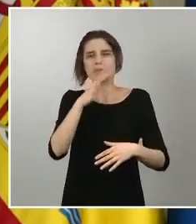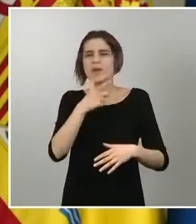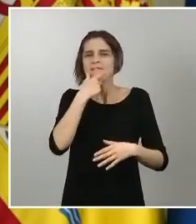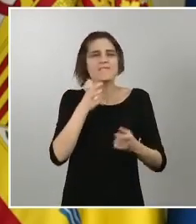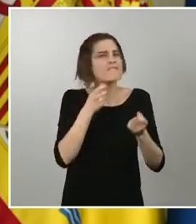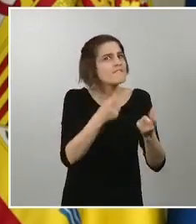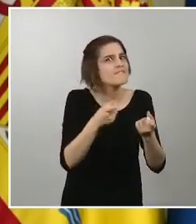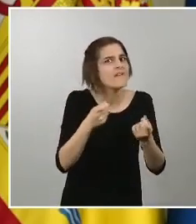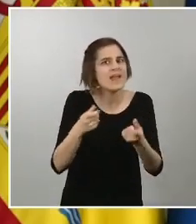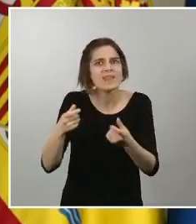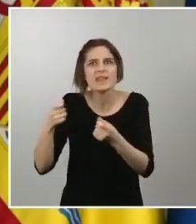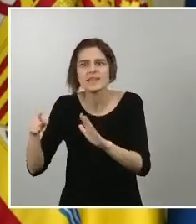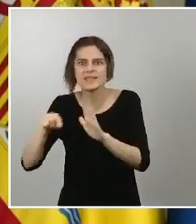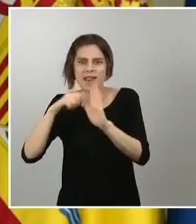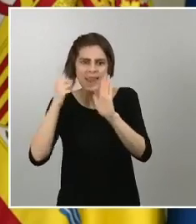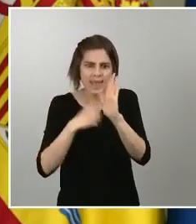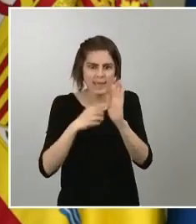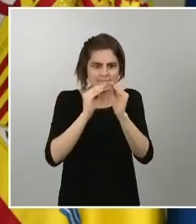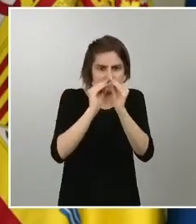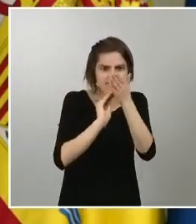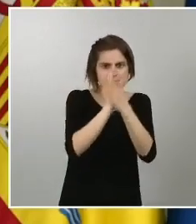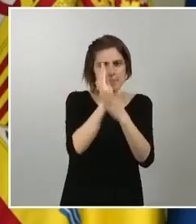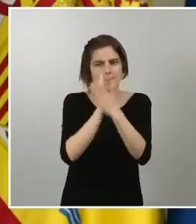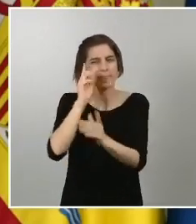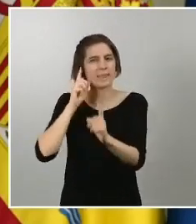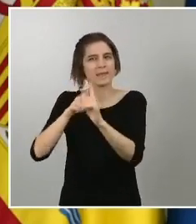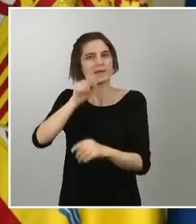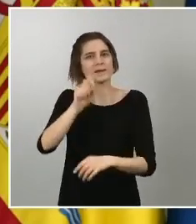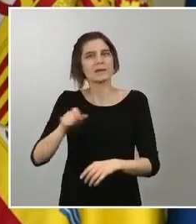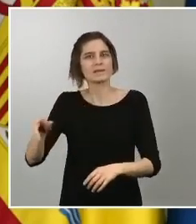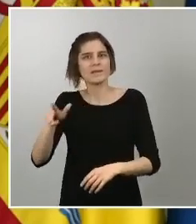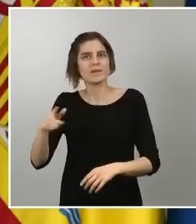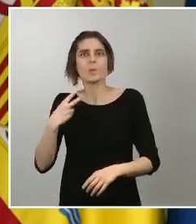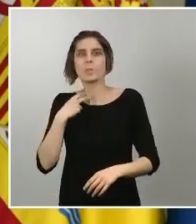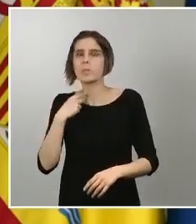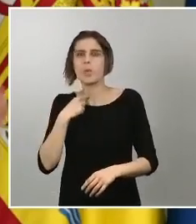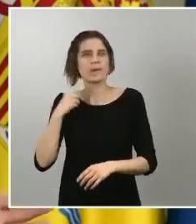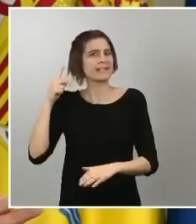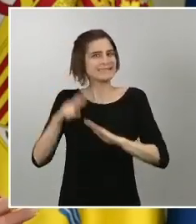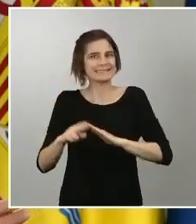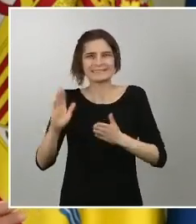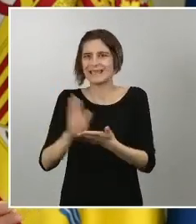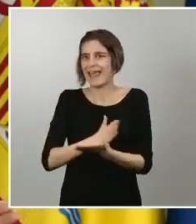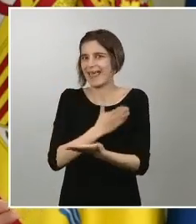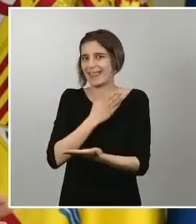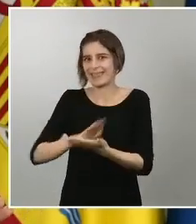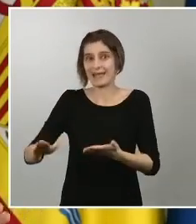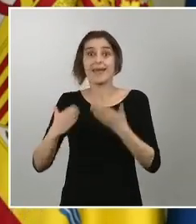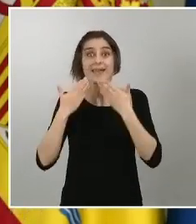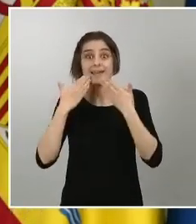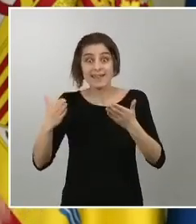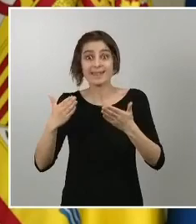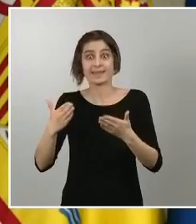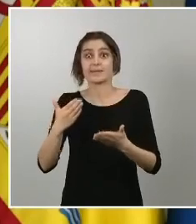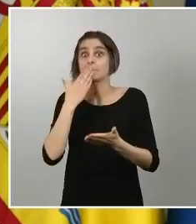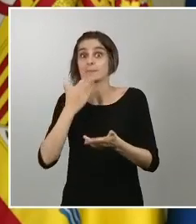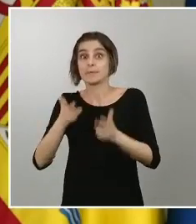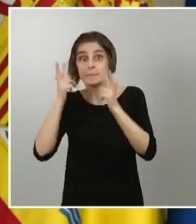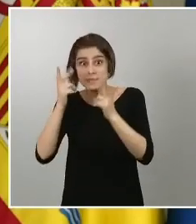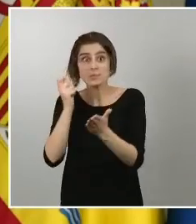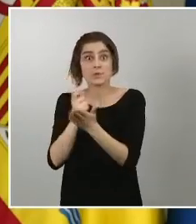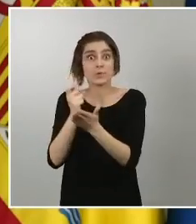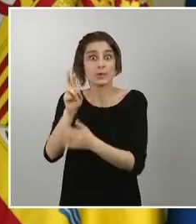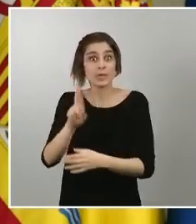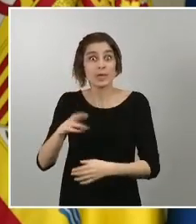para que nadie pierda derechos con esta medida no pierden derechos los trabajadores y las trabajadoras insisto